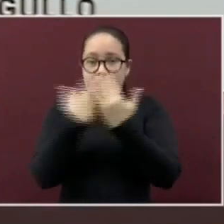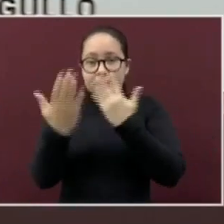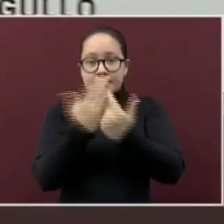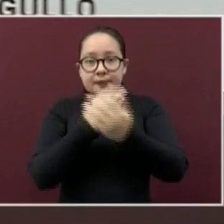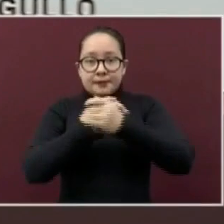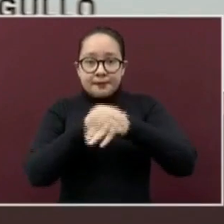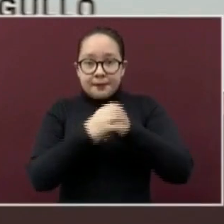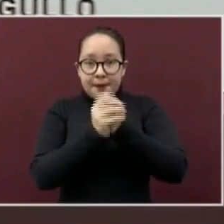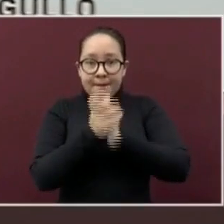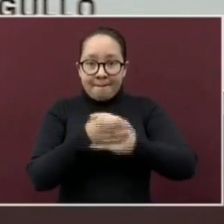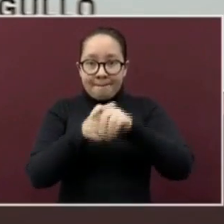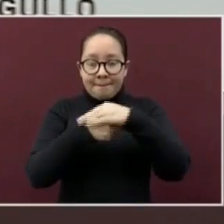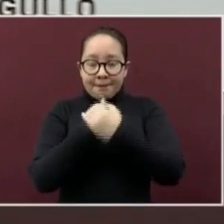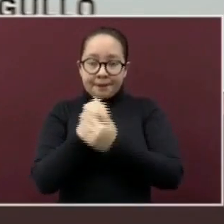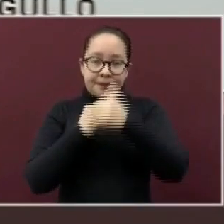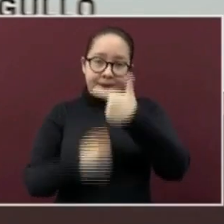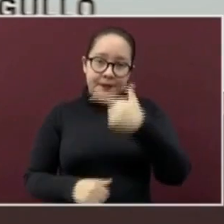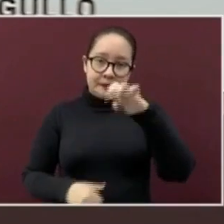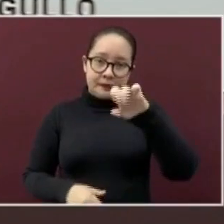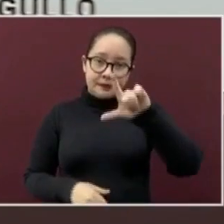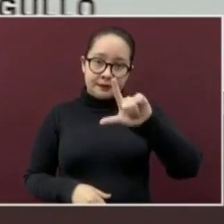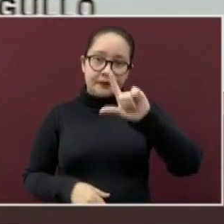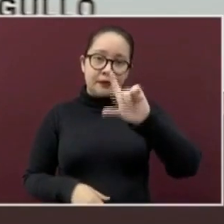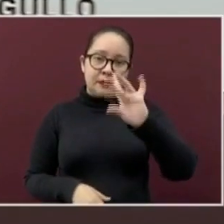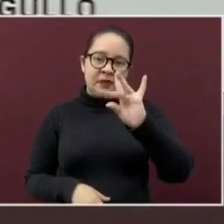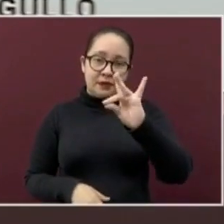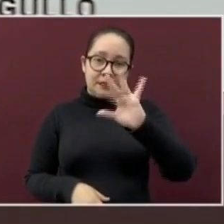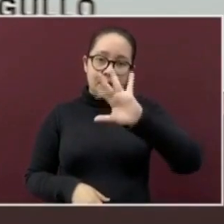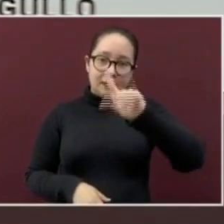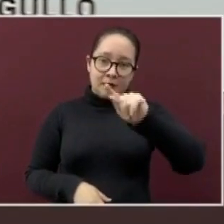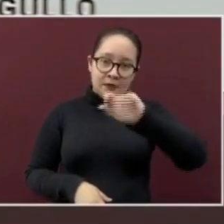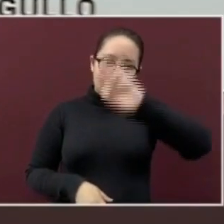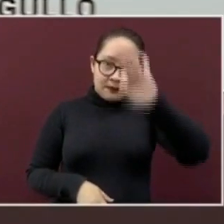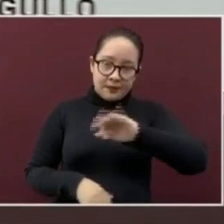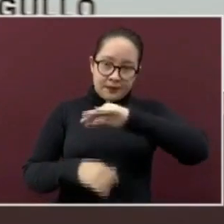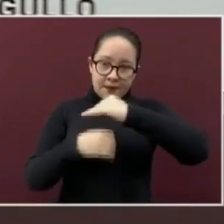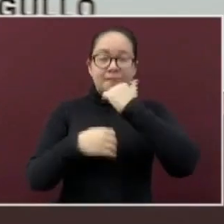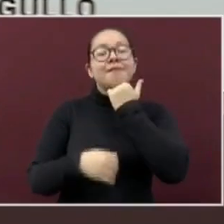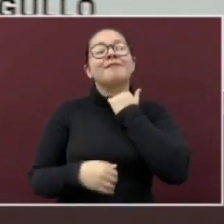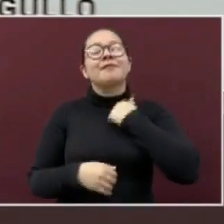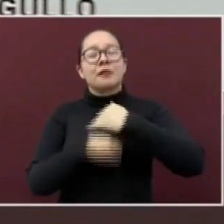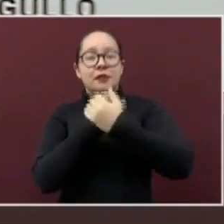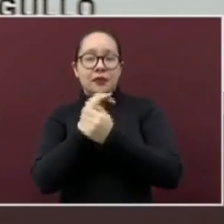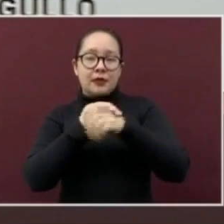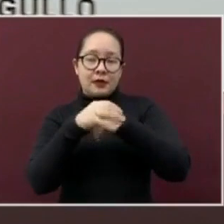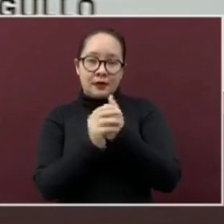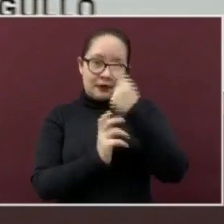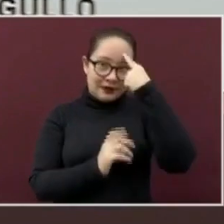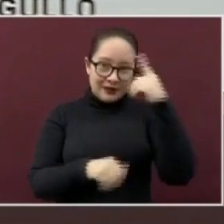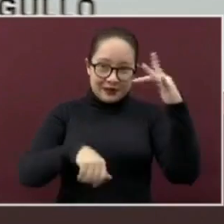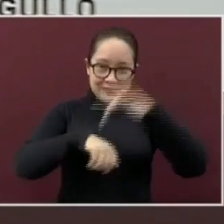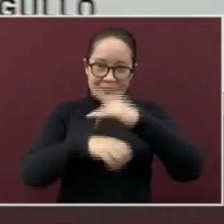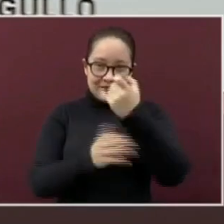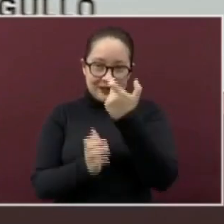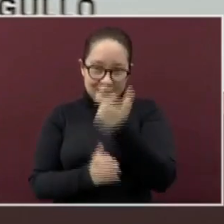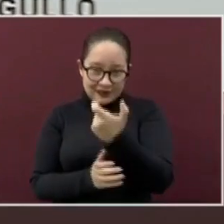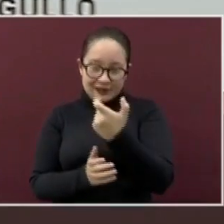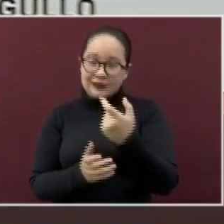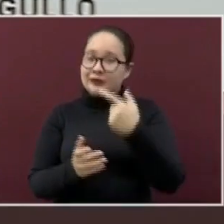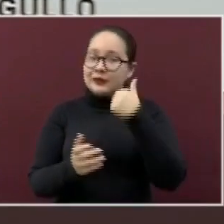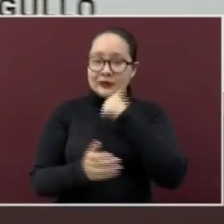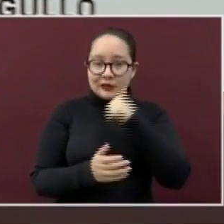gel antibacterial cada vez que tenga contacto con el dinero que recibe por el pago del traslado.